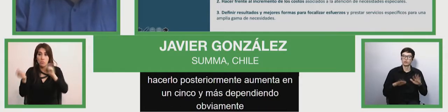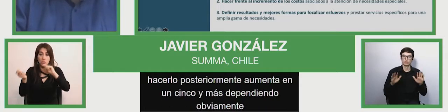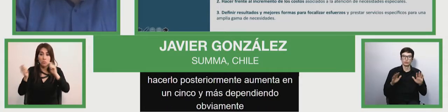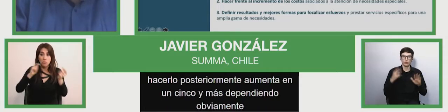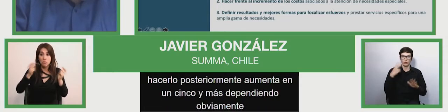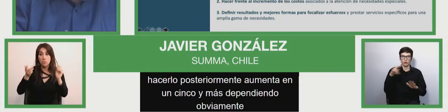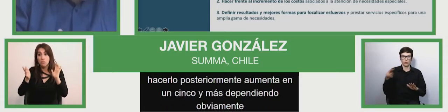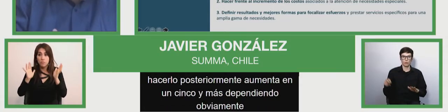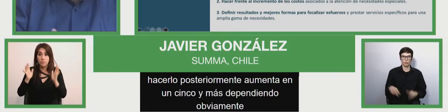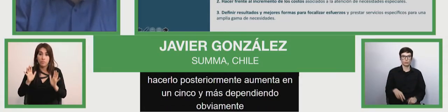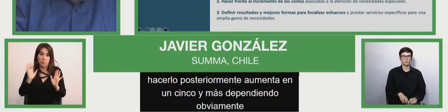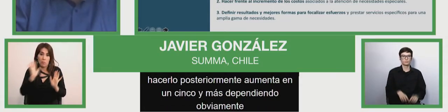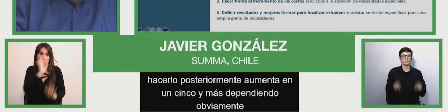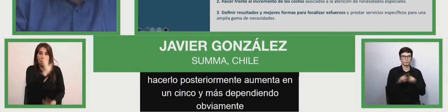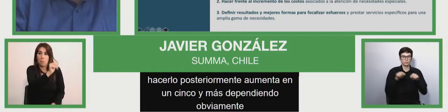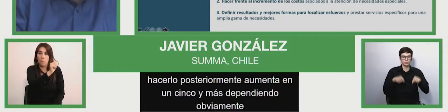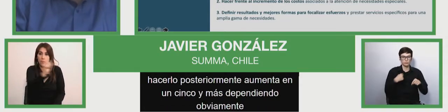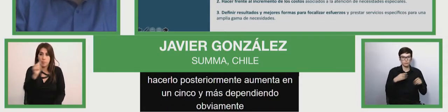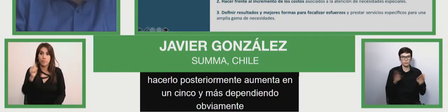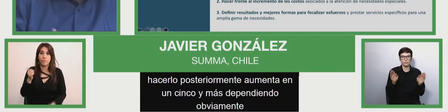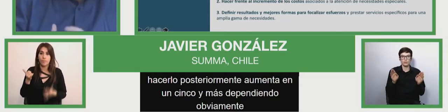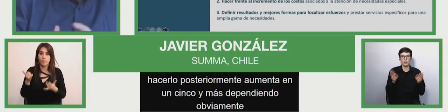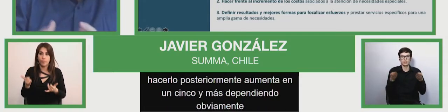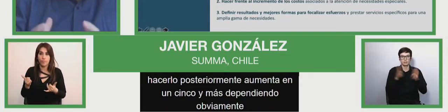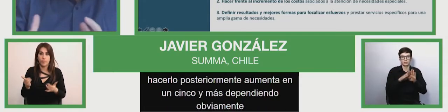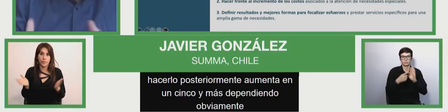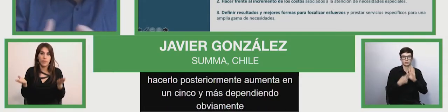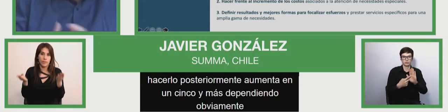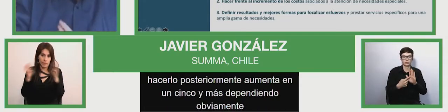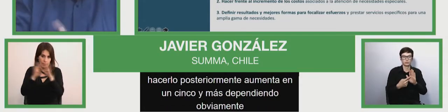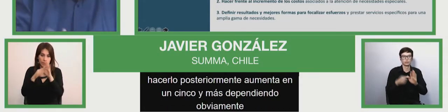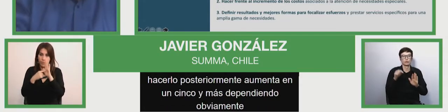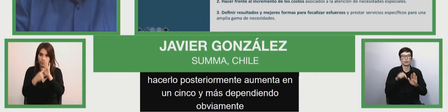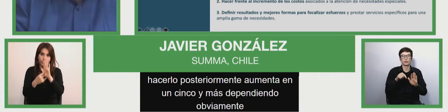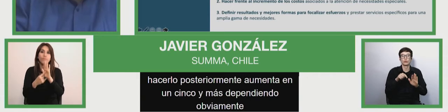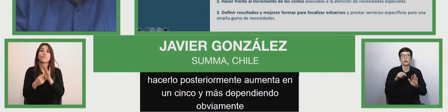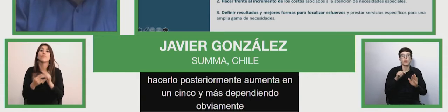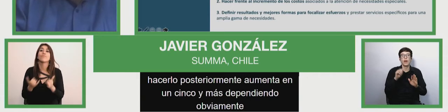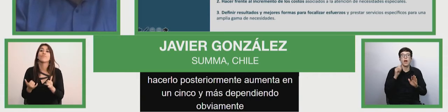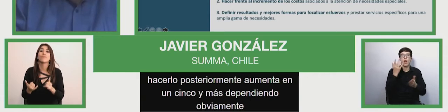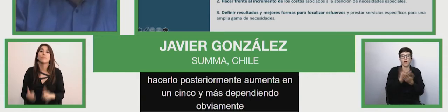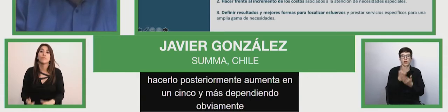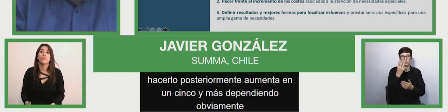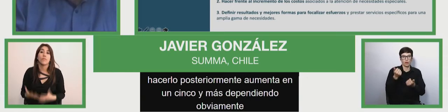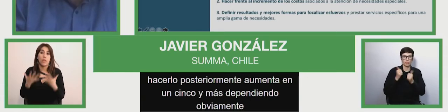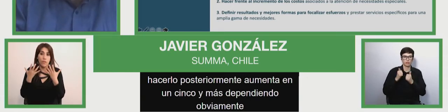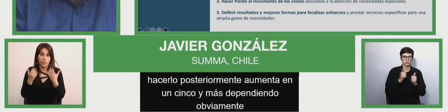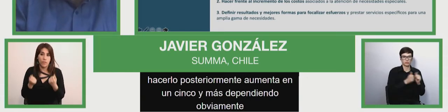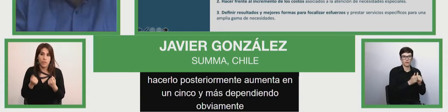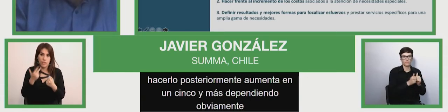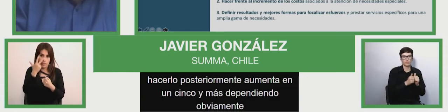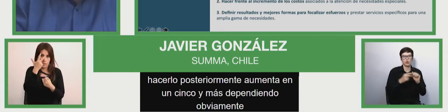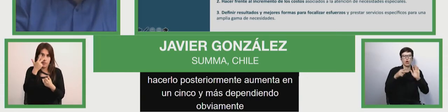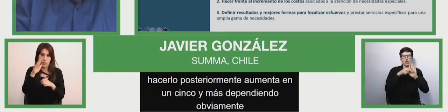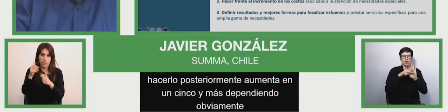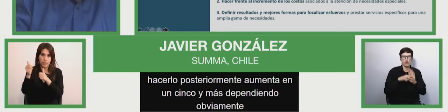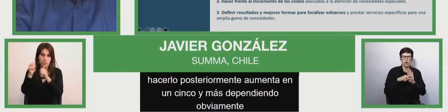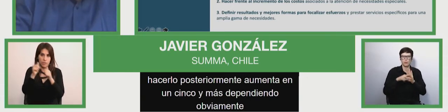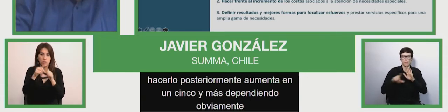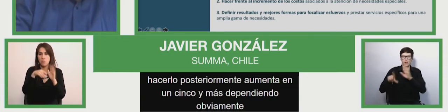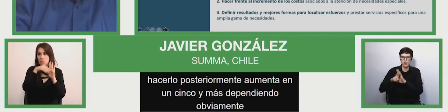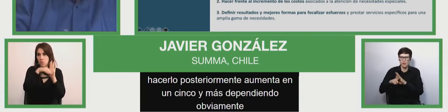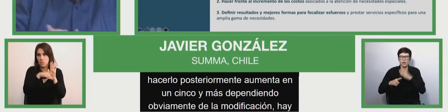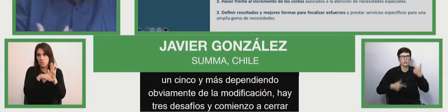y ya comienzo a cerrar, Federico. Básicamente tres desafíos importantes. Uno que tiene que ver con establecer normas, ¿no es cierto?, de los